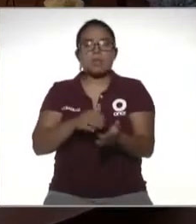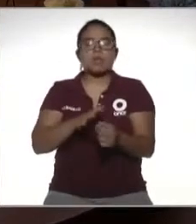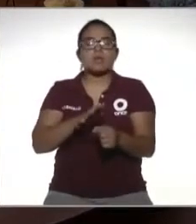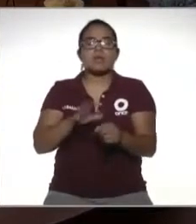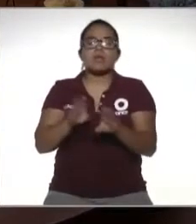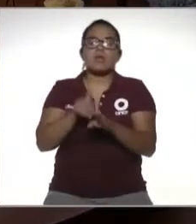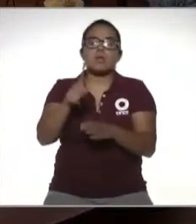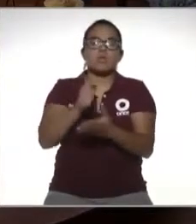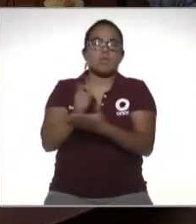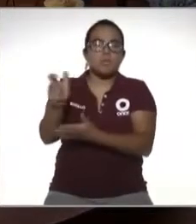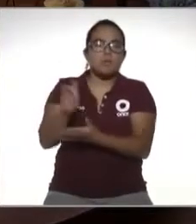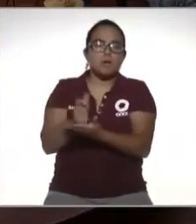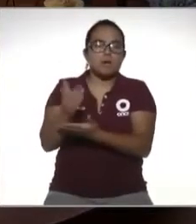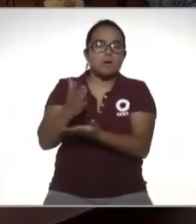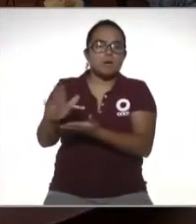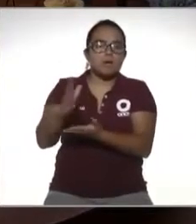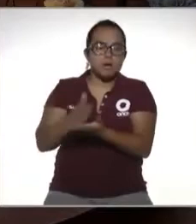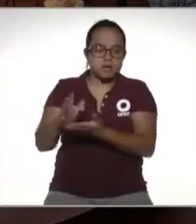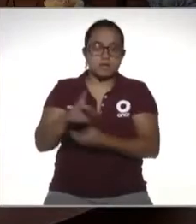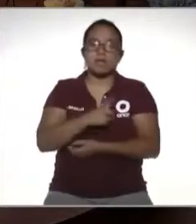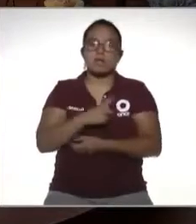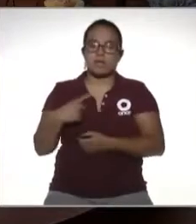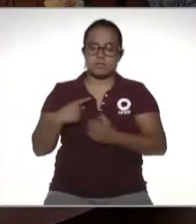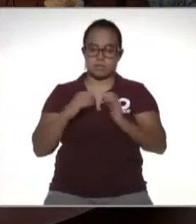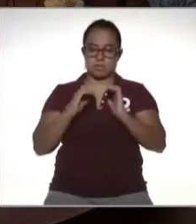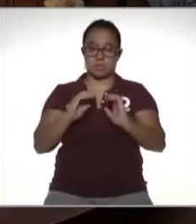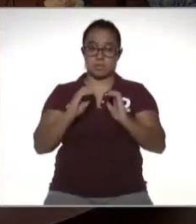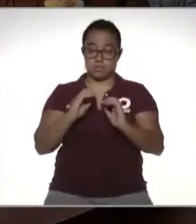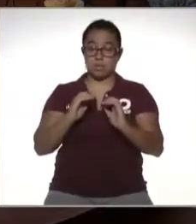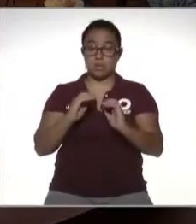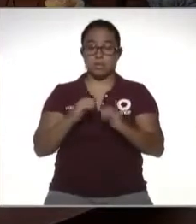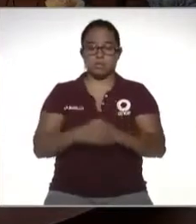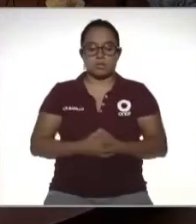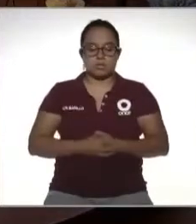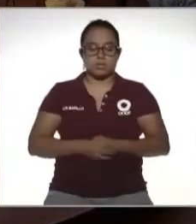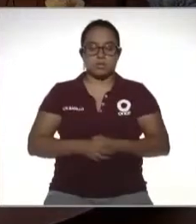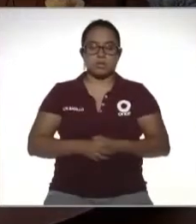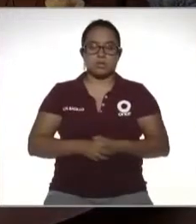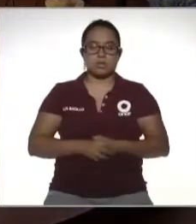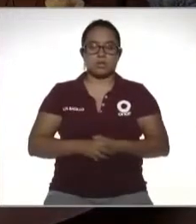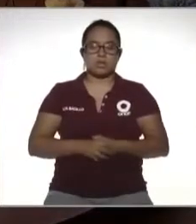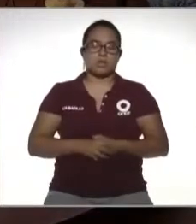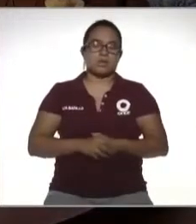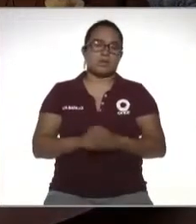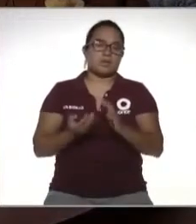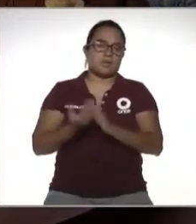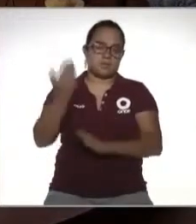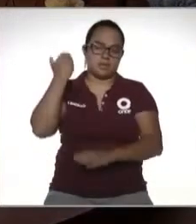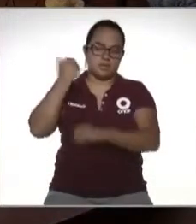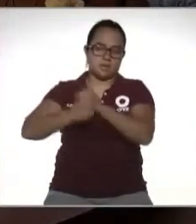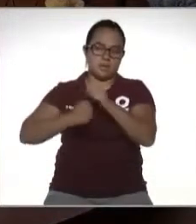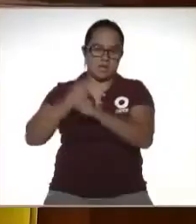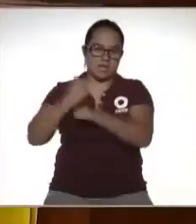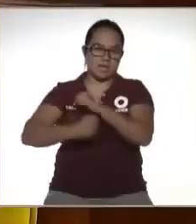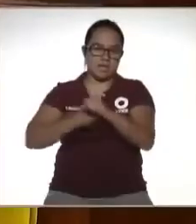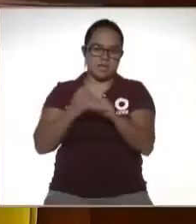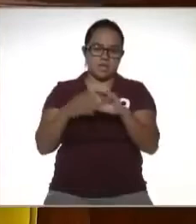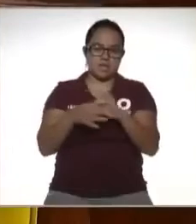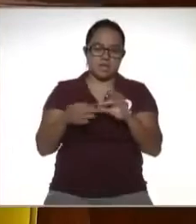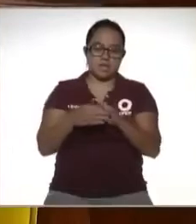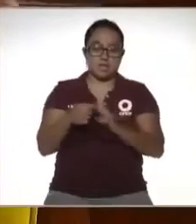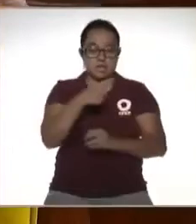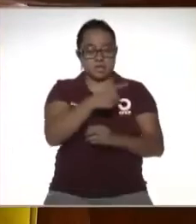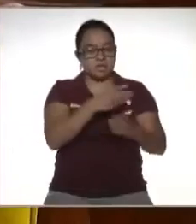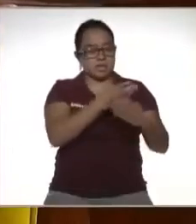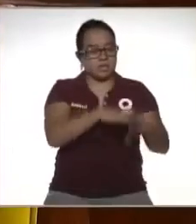estuviste pagando entonces si hay que tener mucho cuidado creo que nos tocó en alguna época hace algunos años que se decía la cuenta